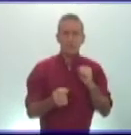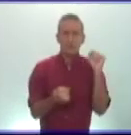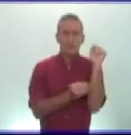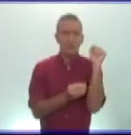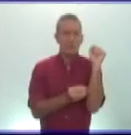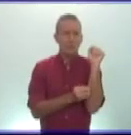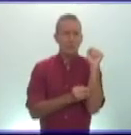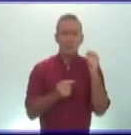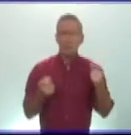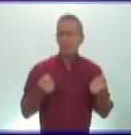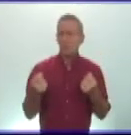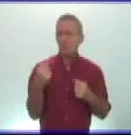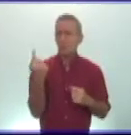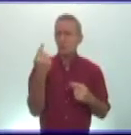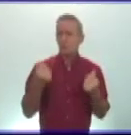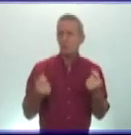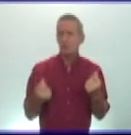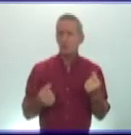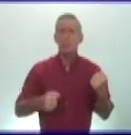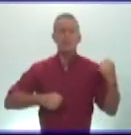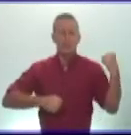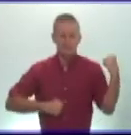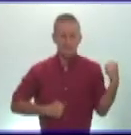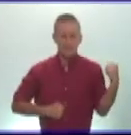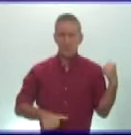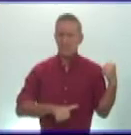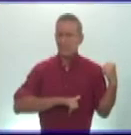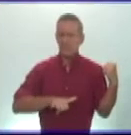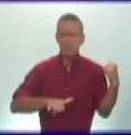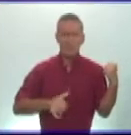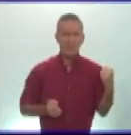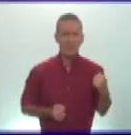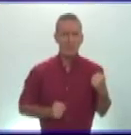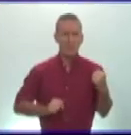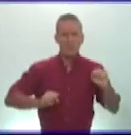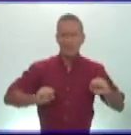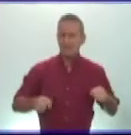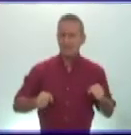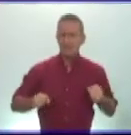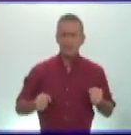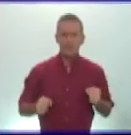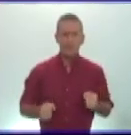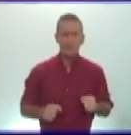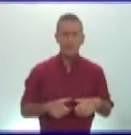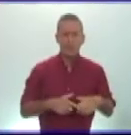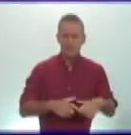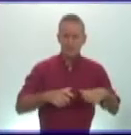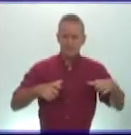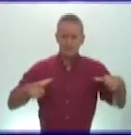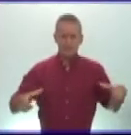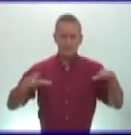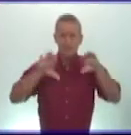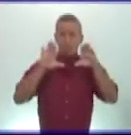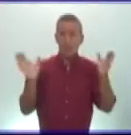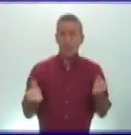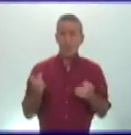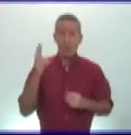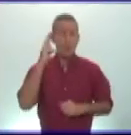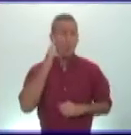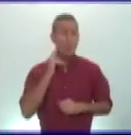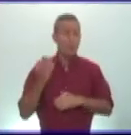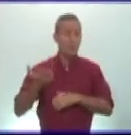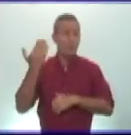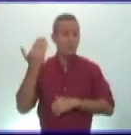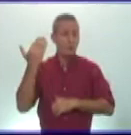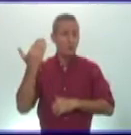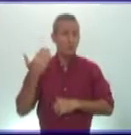sólo económicamente sino también militar recordemos que llegó a dominar gran parte del territorio del mundo antiguo a convertirse